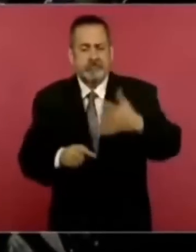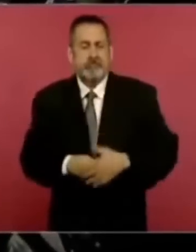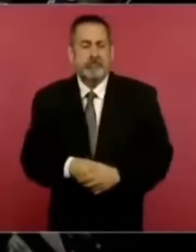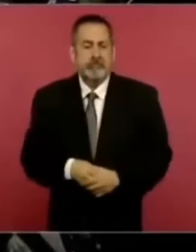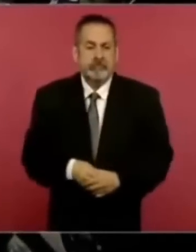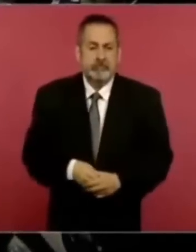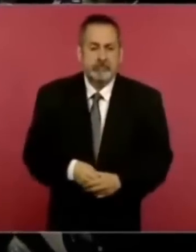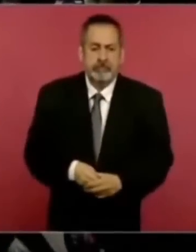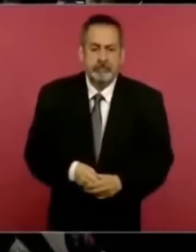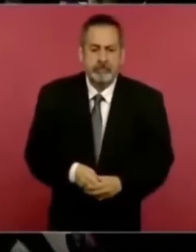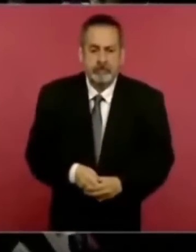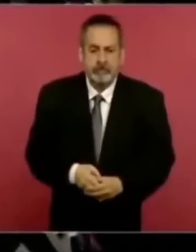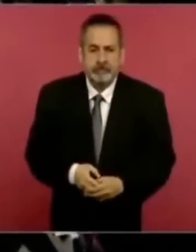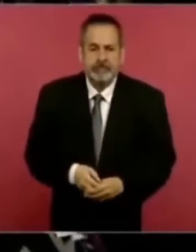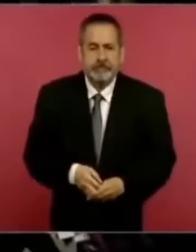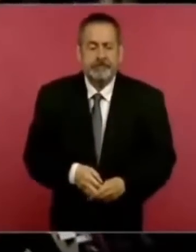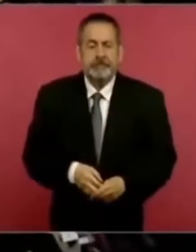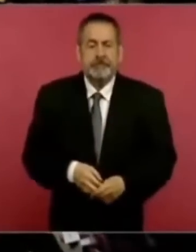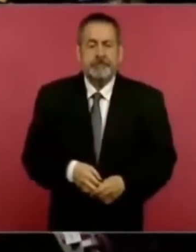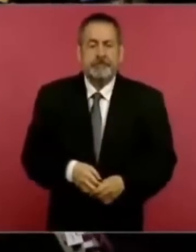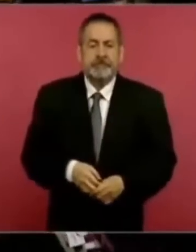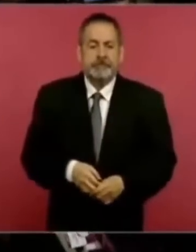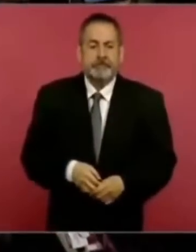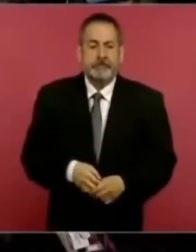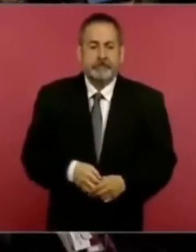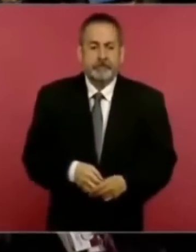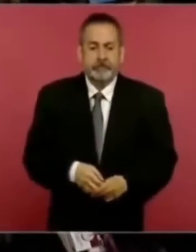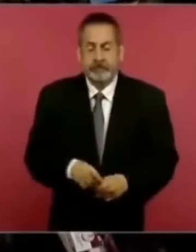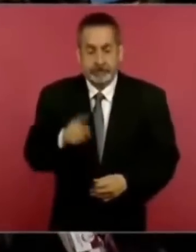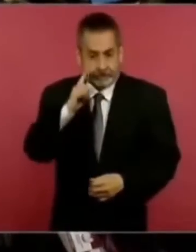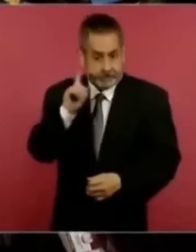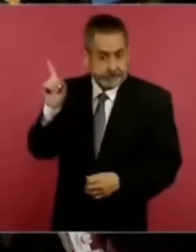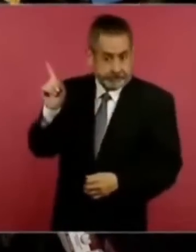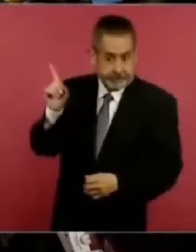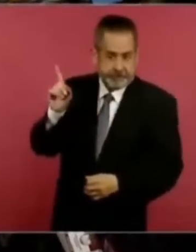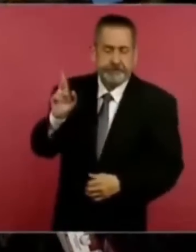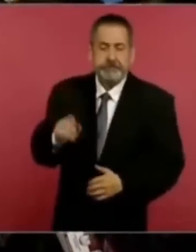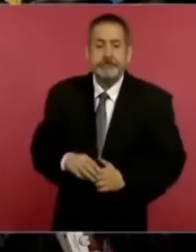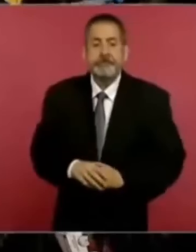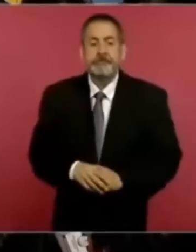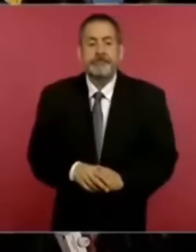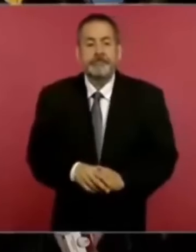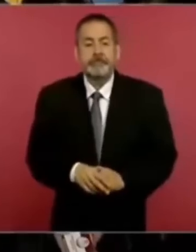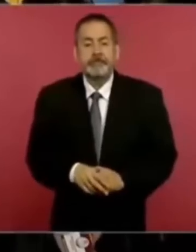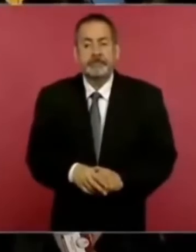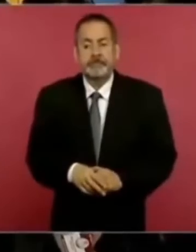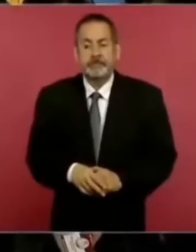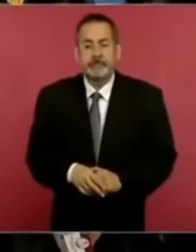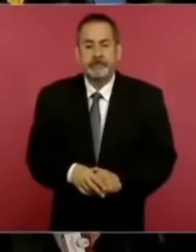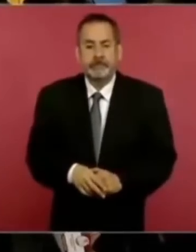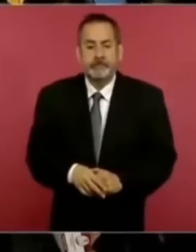Pero esas son las 19 más importantes. Esas nada más son las.